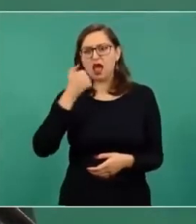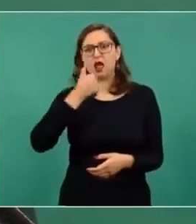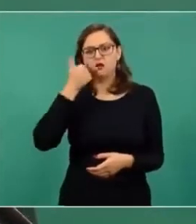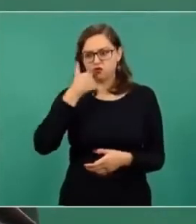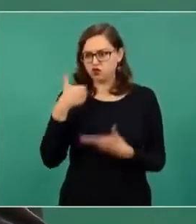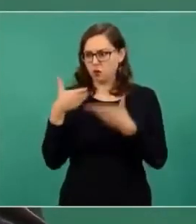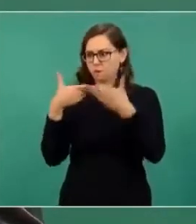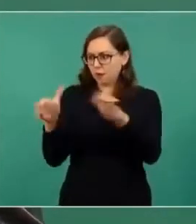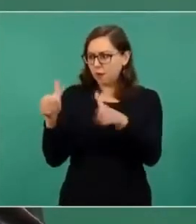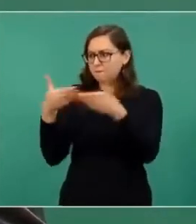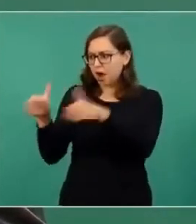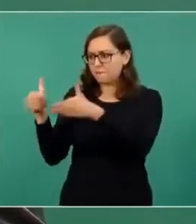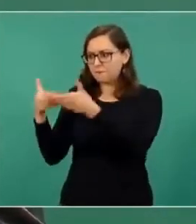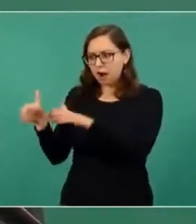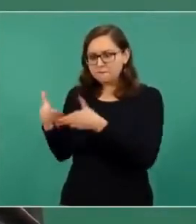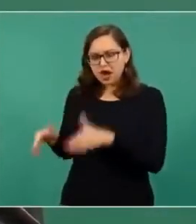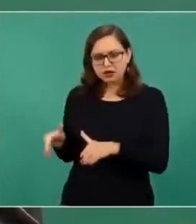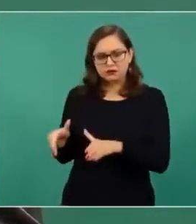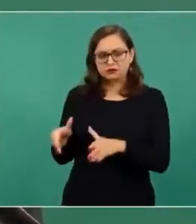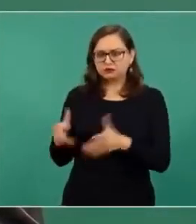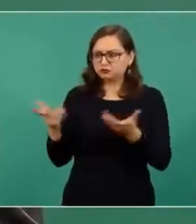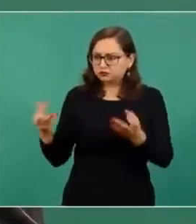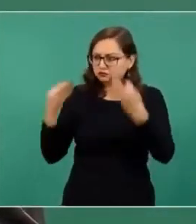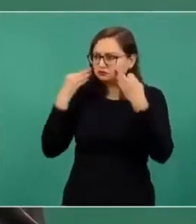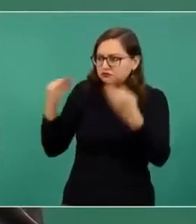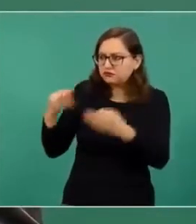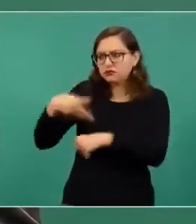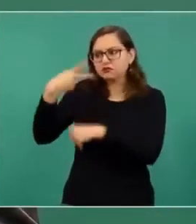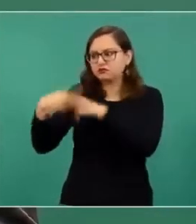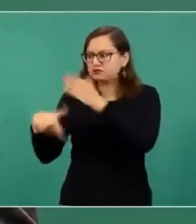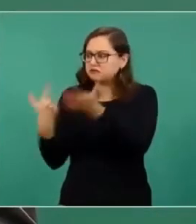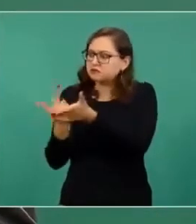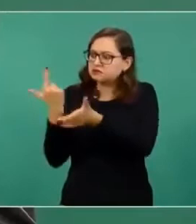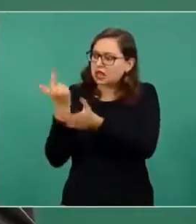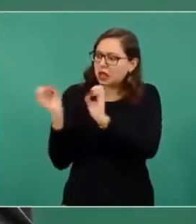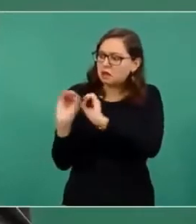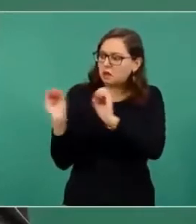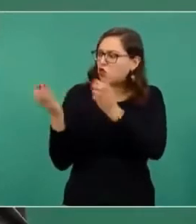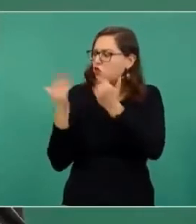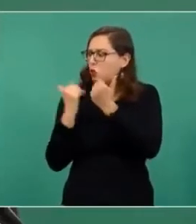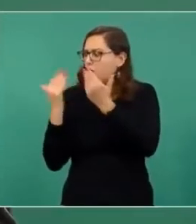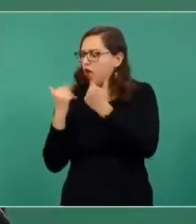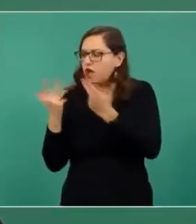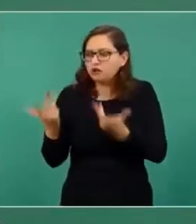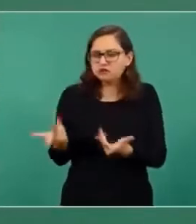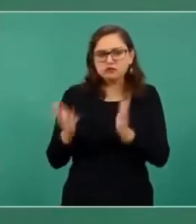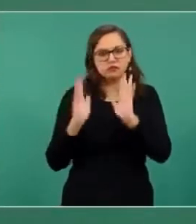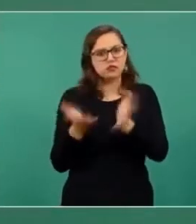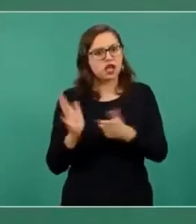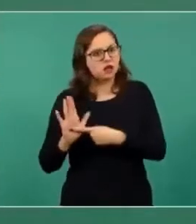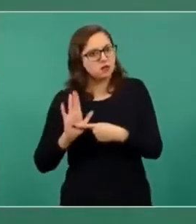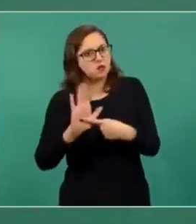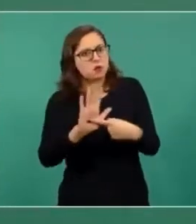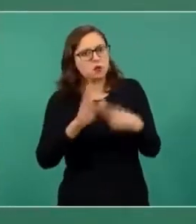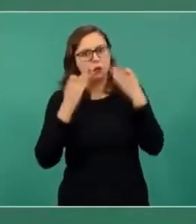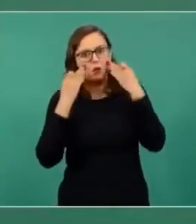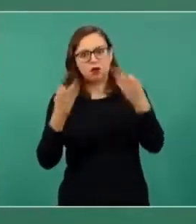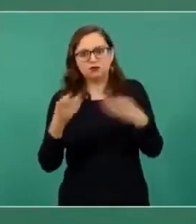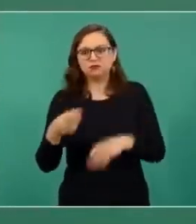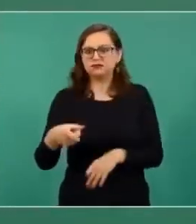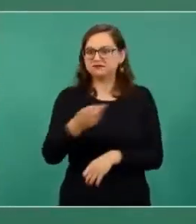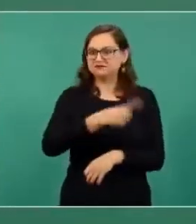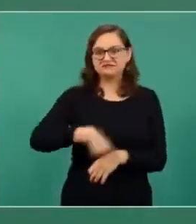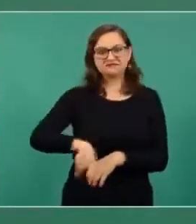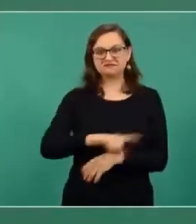o no hay riesgos graves, ¿por qué no se regresa a clases?